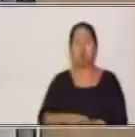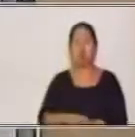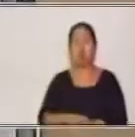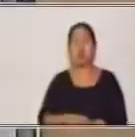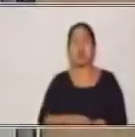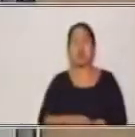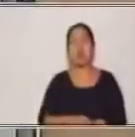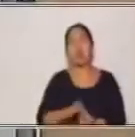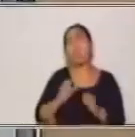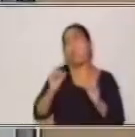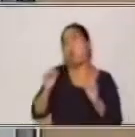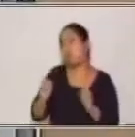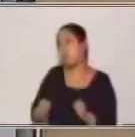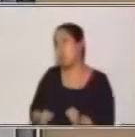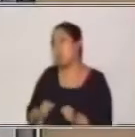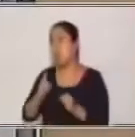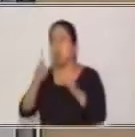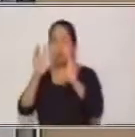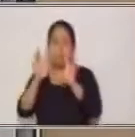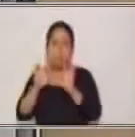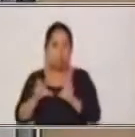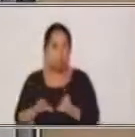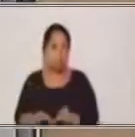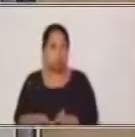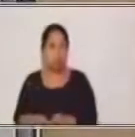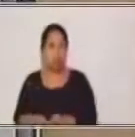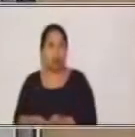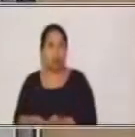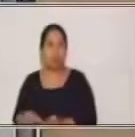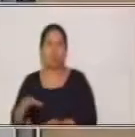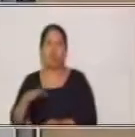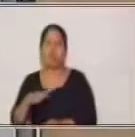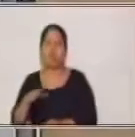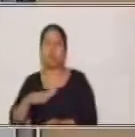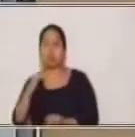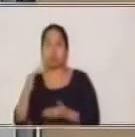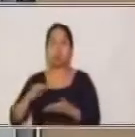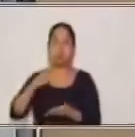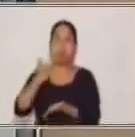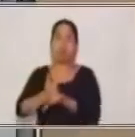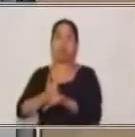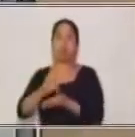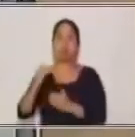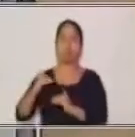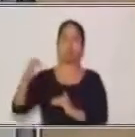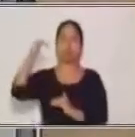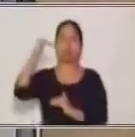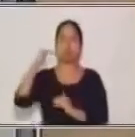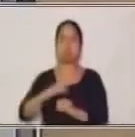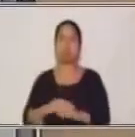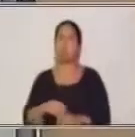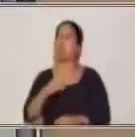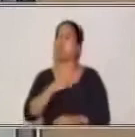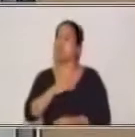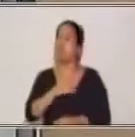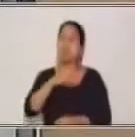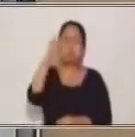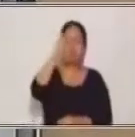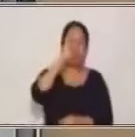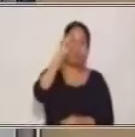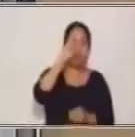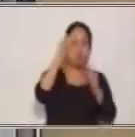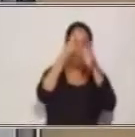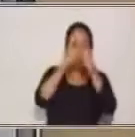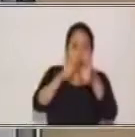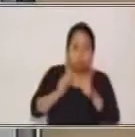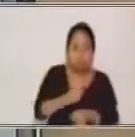pues puede ser a alguien que tiene cierta autoridad. ¿Sí? Entonces, quiero que observes y que analices